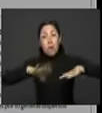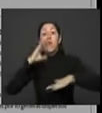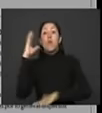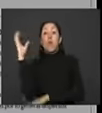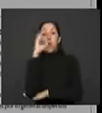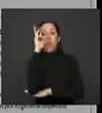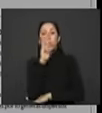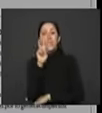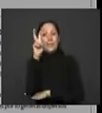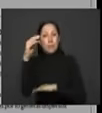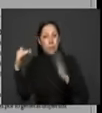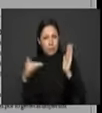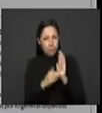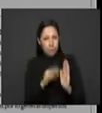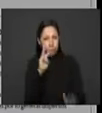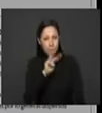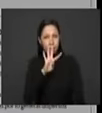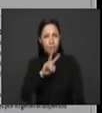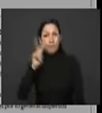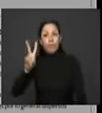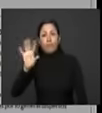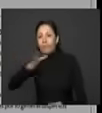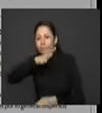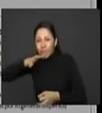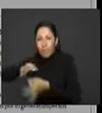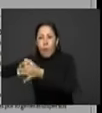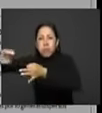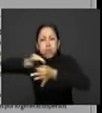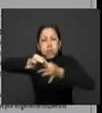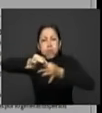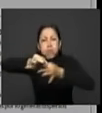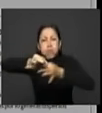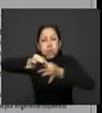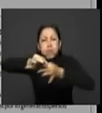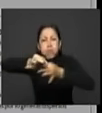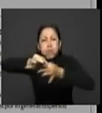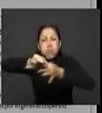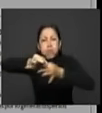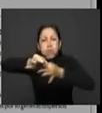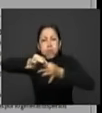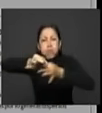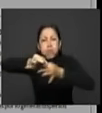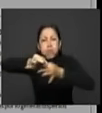.342 veredas rurales. Es...